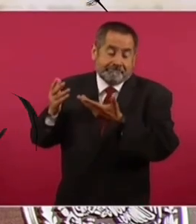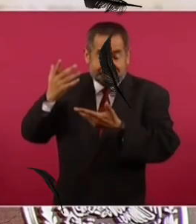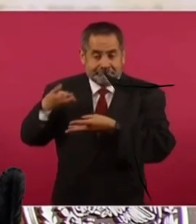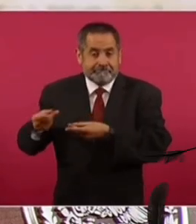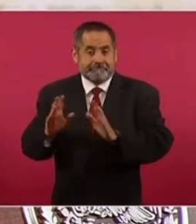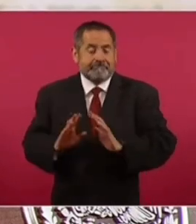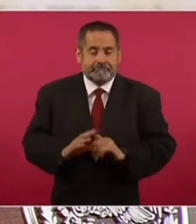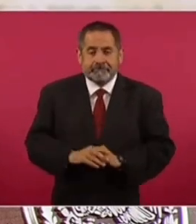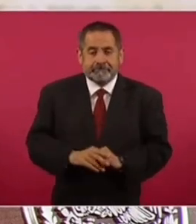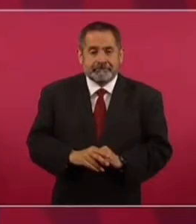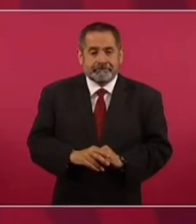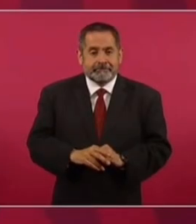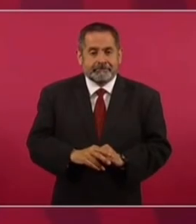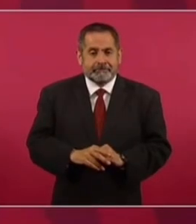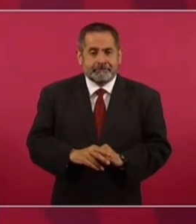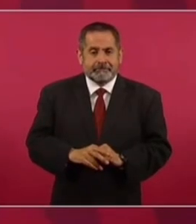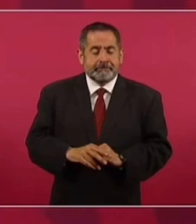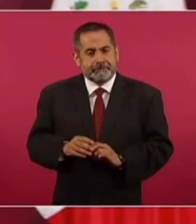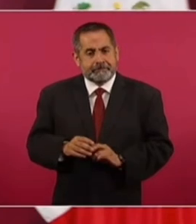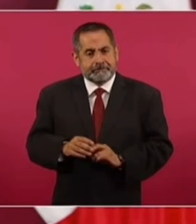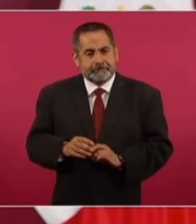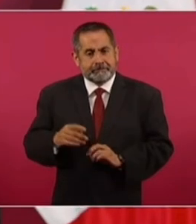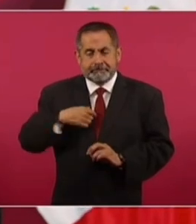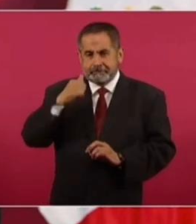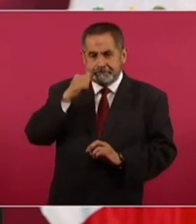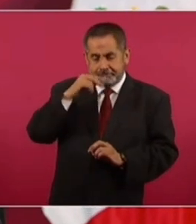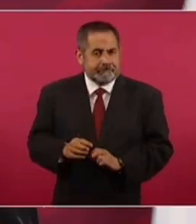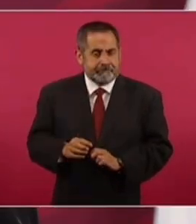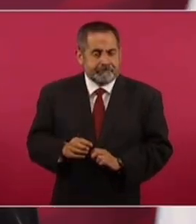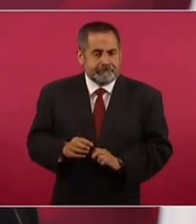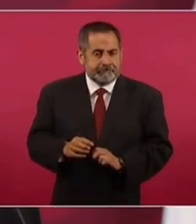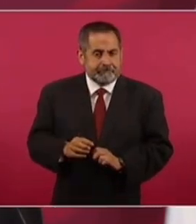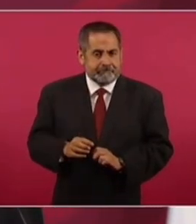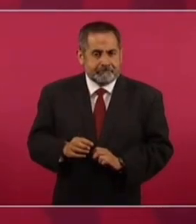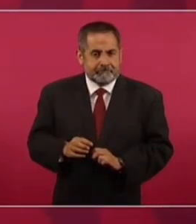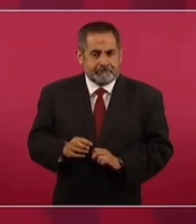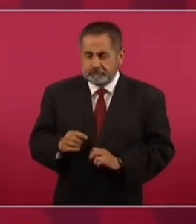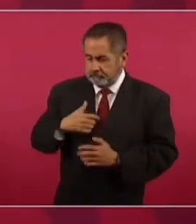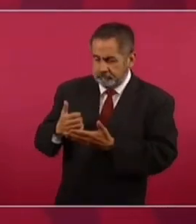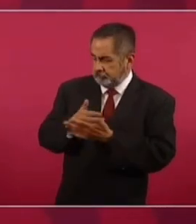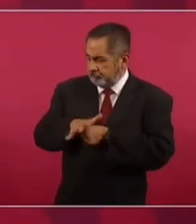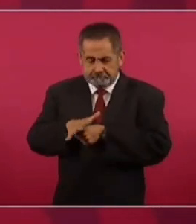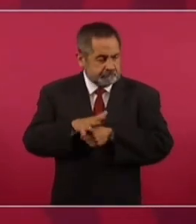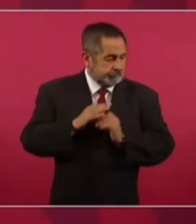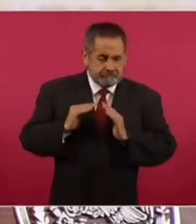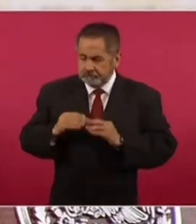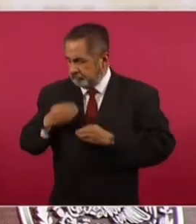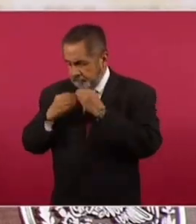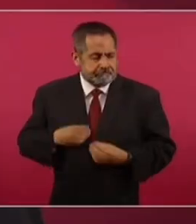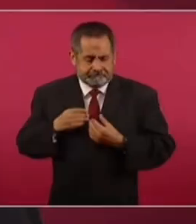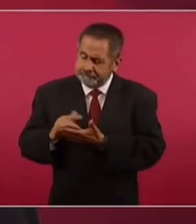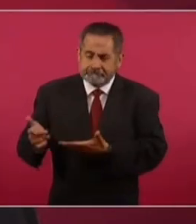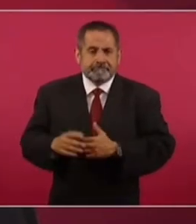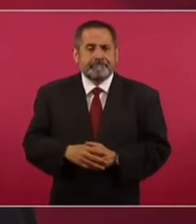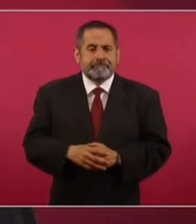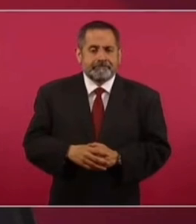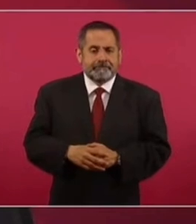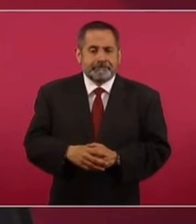Y yo, lo que siempre he sostenido, si tiene uno para lo indispensable, con eso,